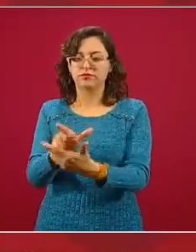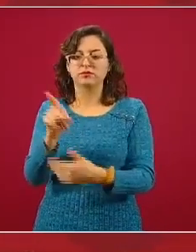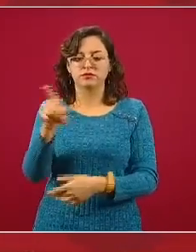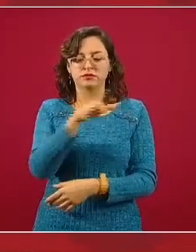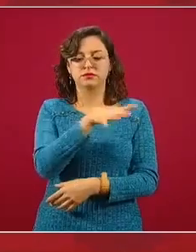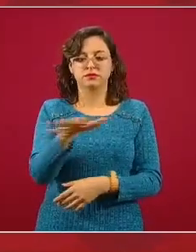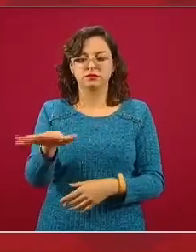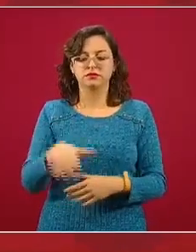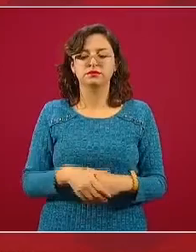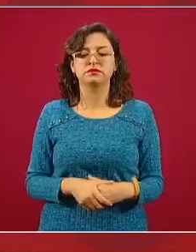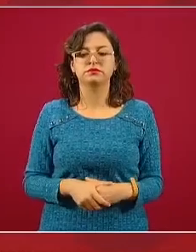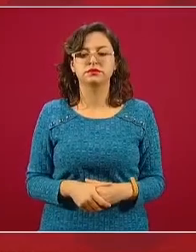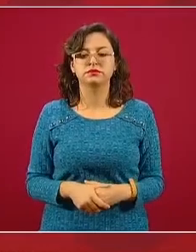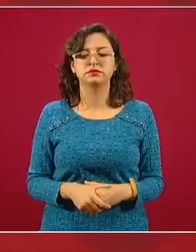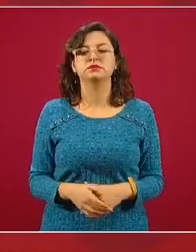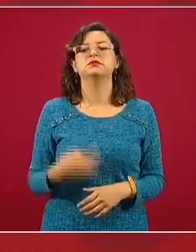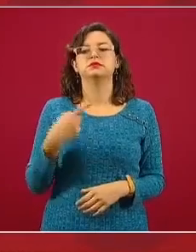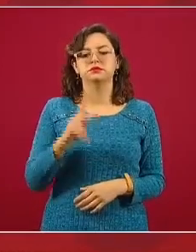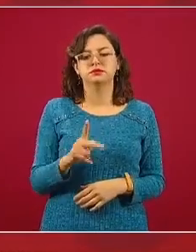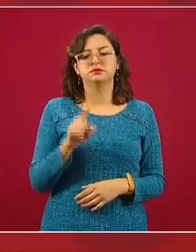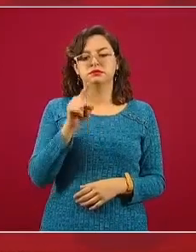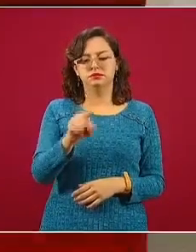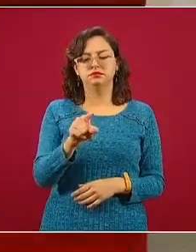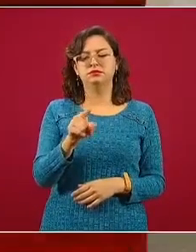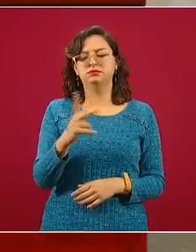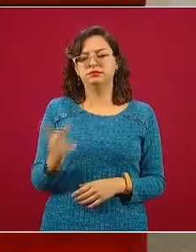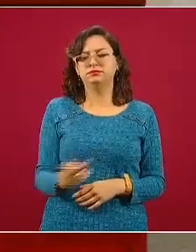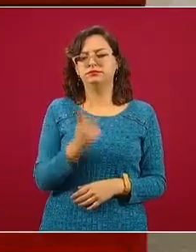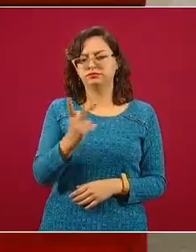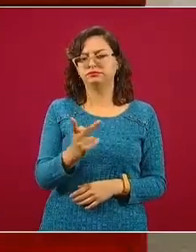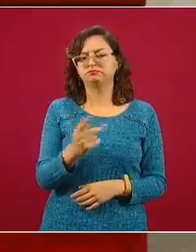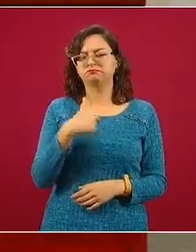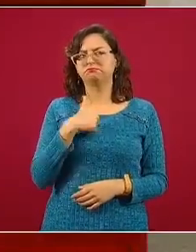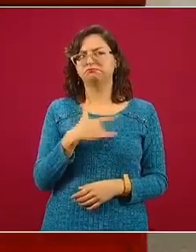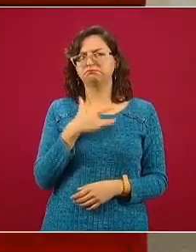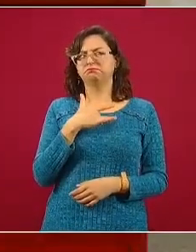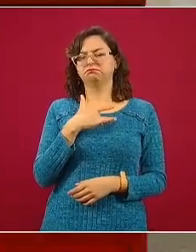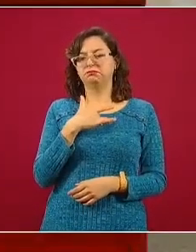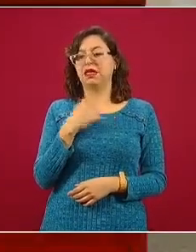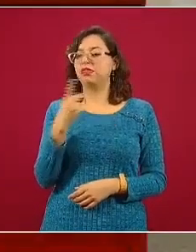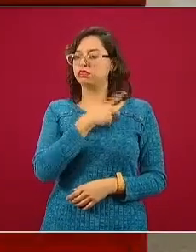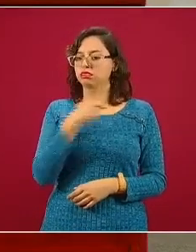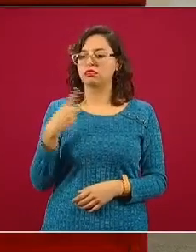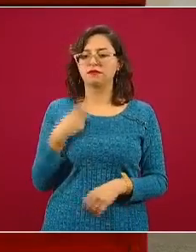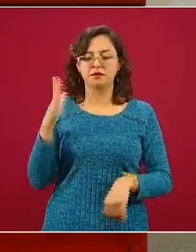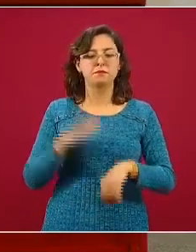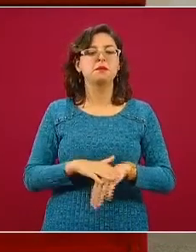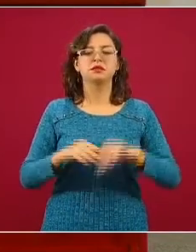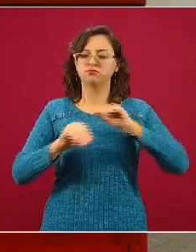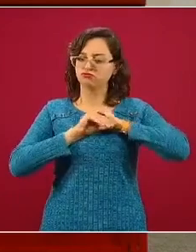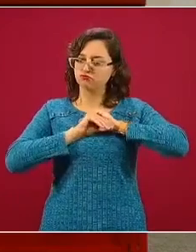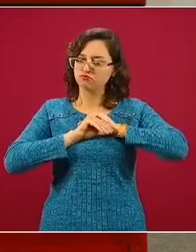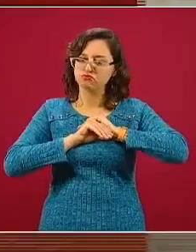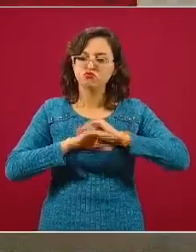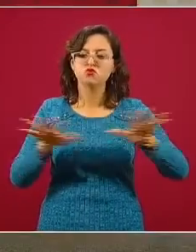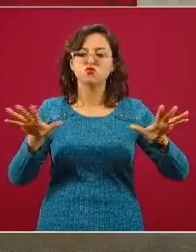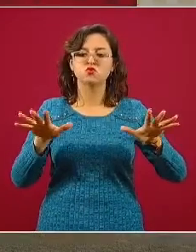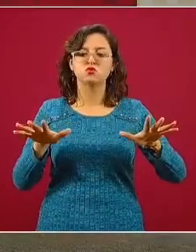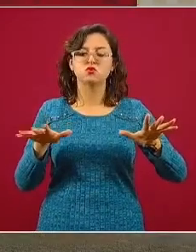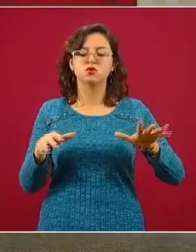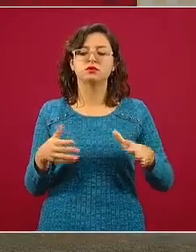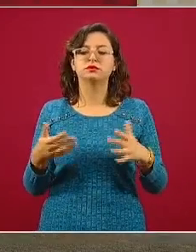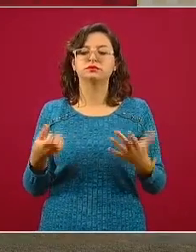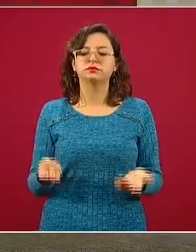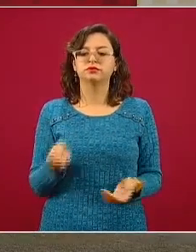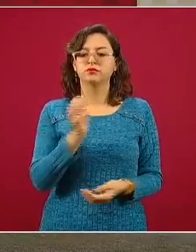General. Pero su pregunta me estimula a tomar nota de que publiquemos de manera clara en el sitio